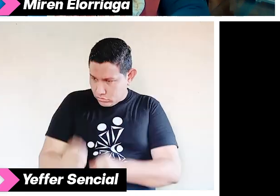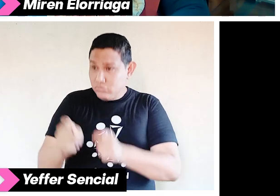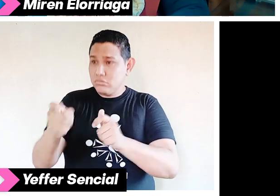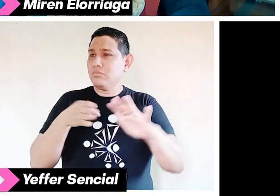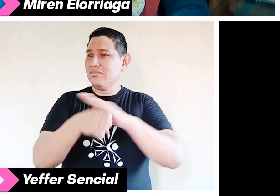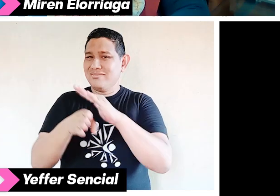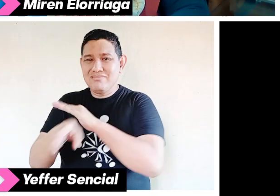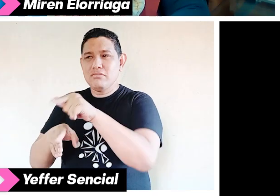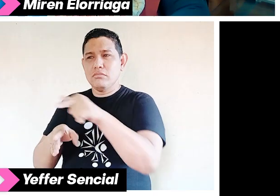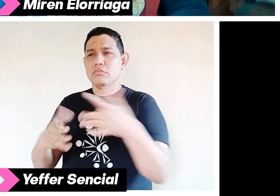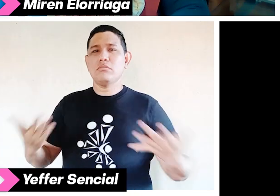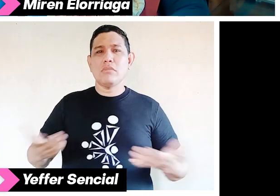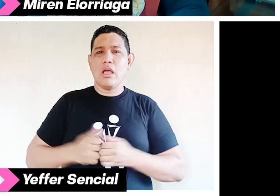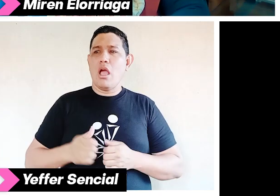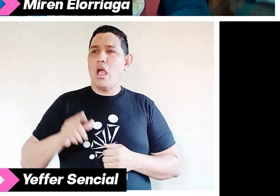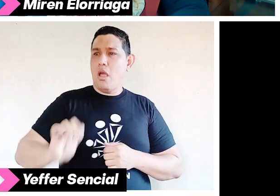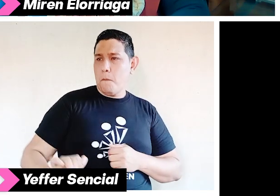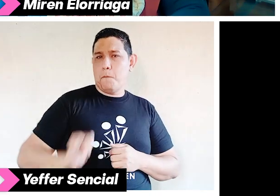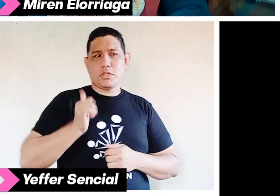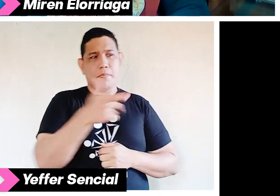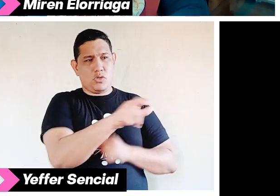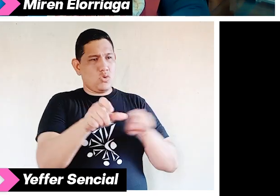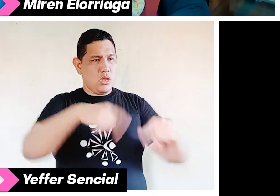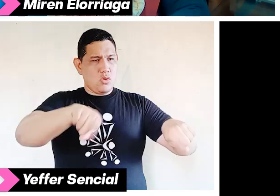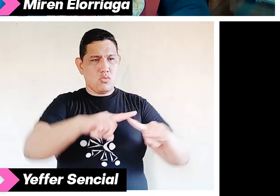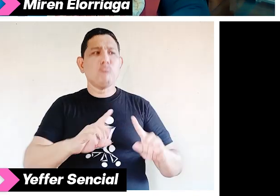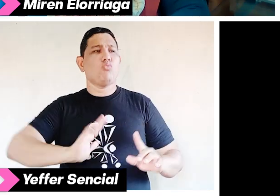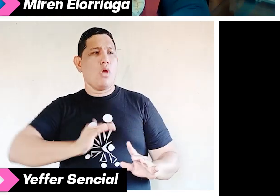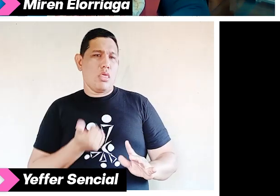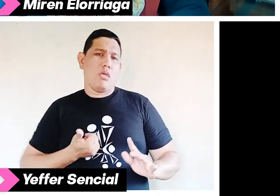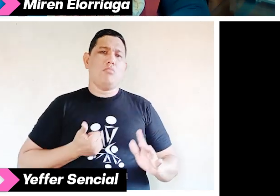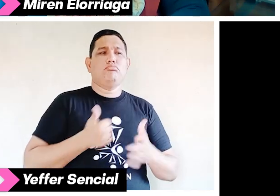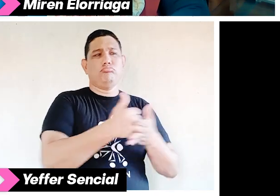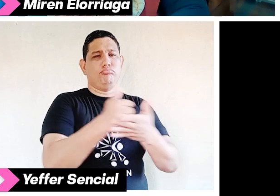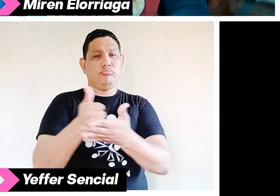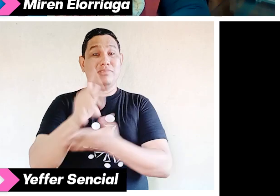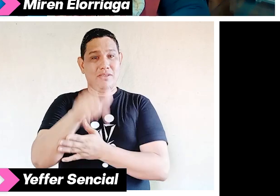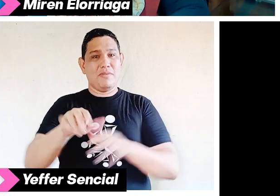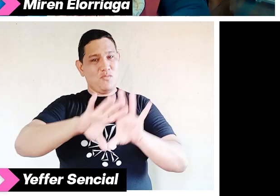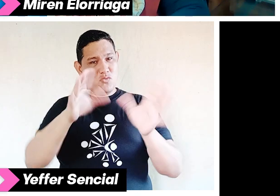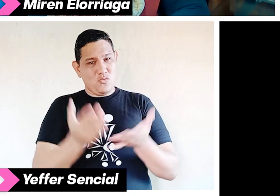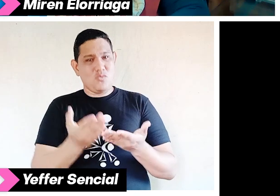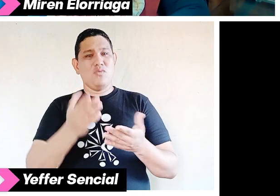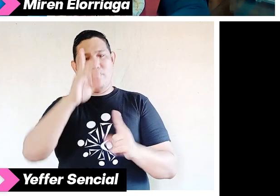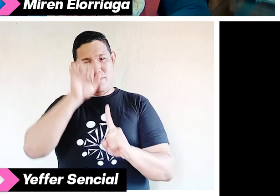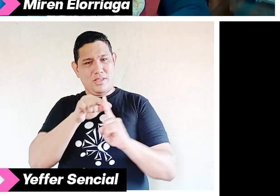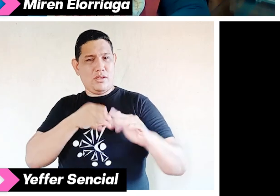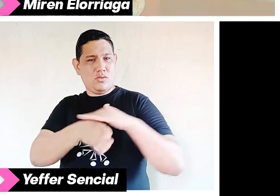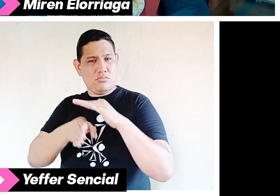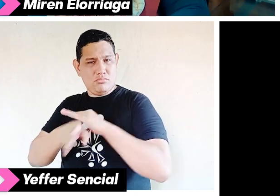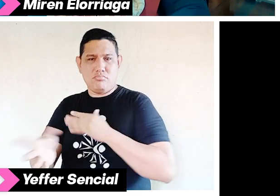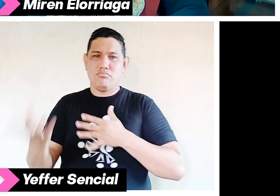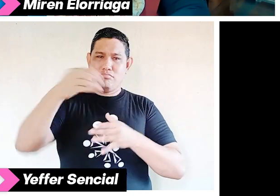potenciadores de oportunidades que conduzcan a tener un mundo cada vez más inclusivo y más accesible.